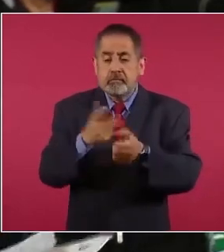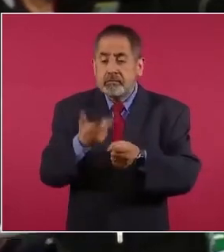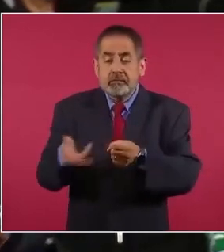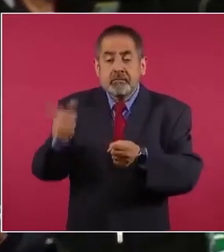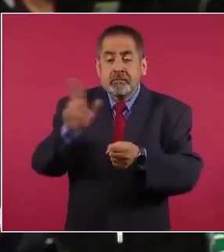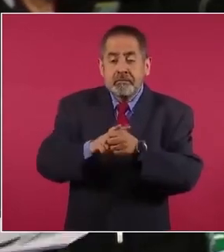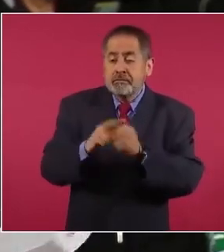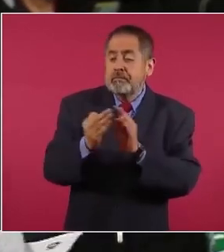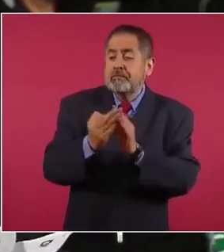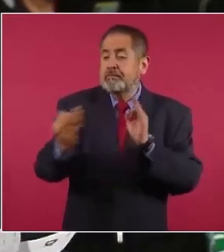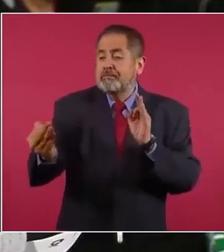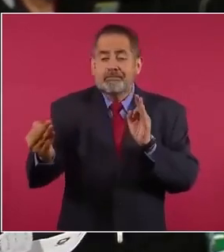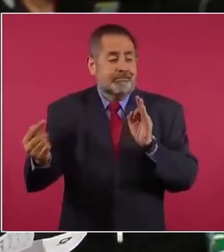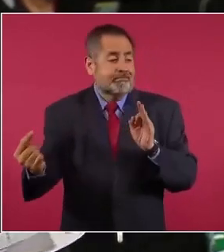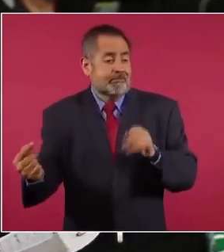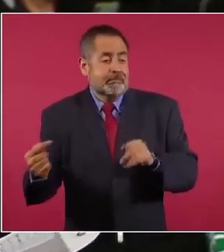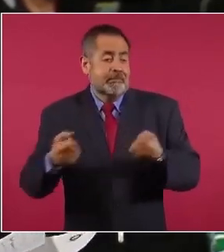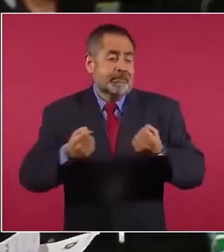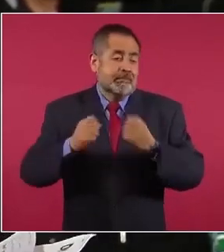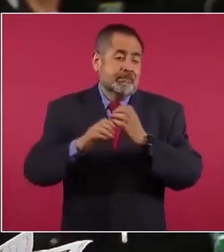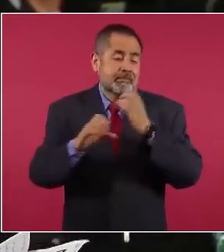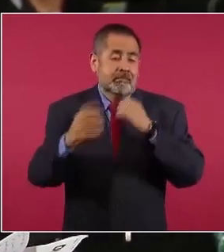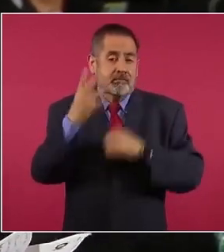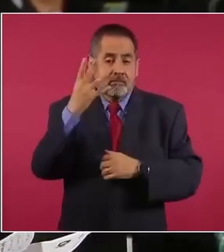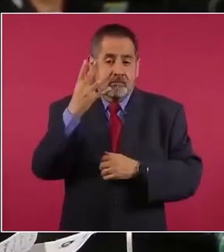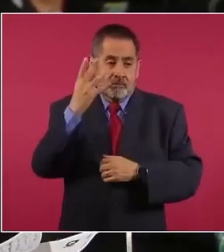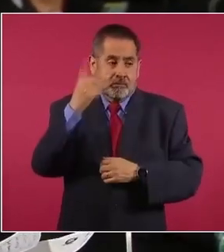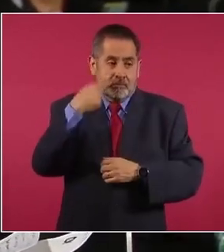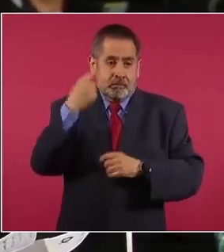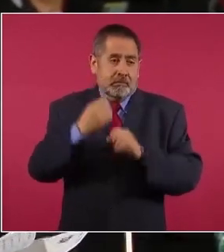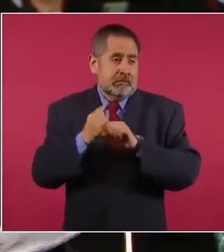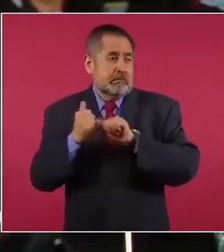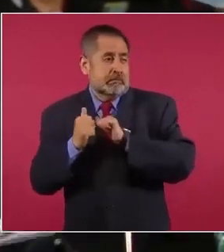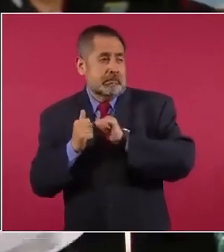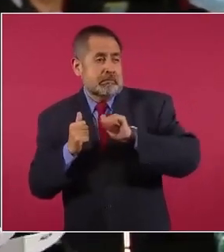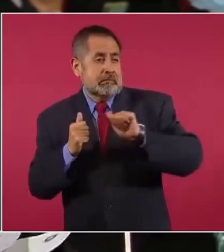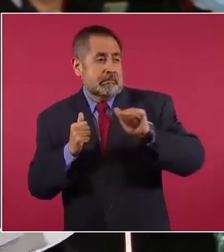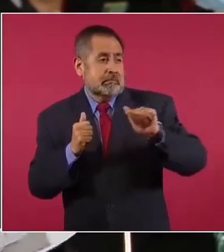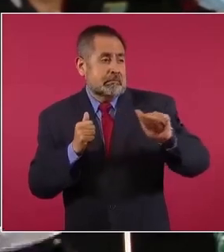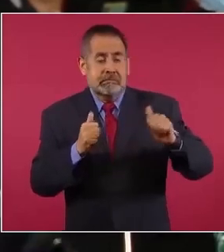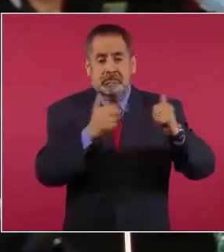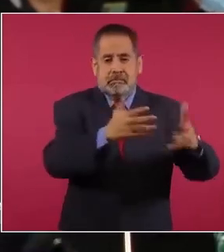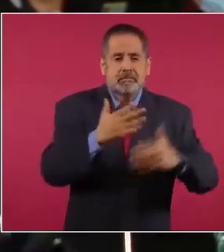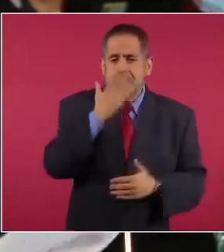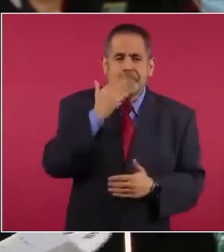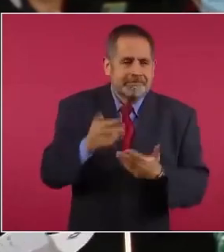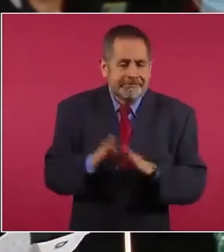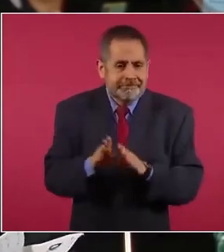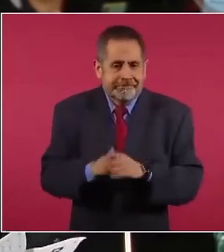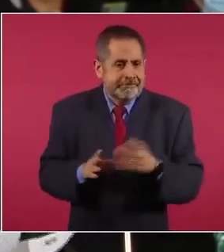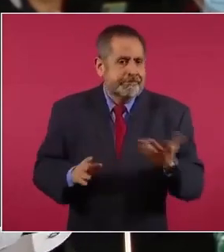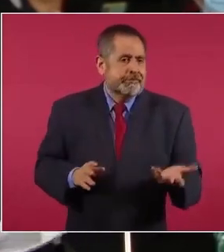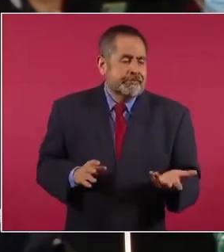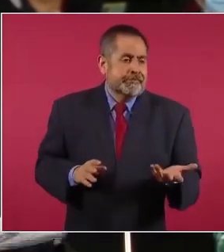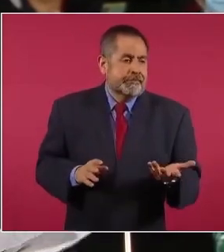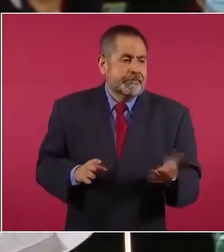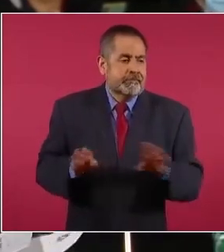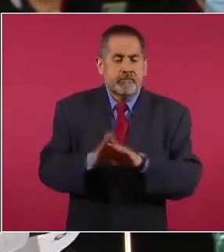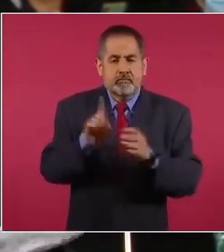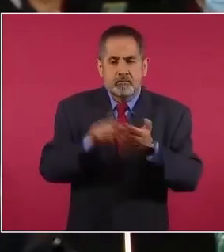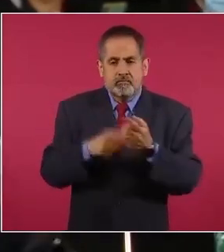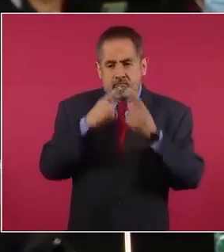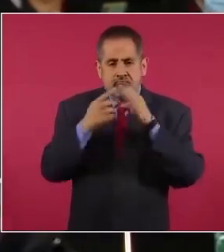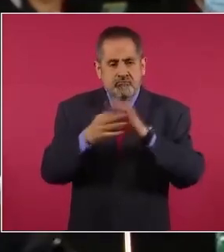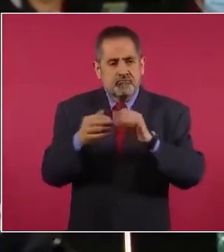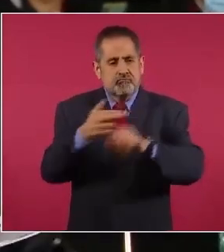más cercano comentan que es a cuatro horas en autobús y casi no hay transporte tampoco terrestre para llegar entonces hay una situación